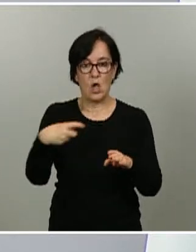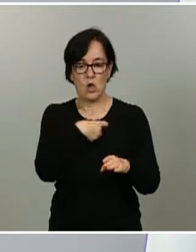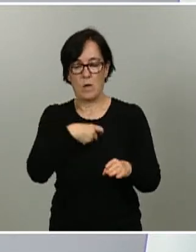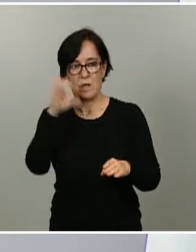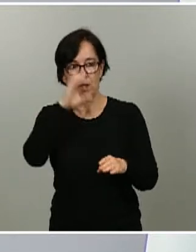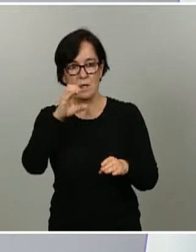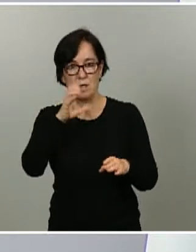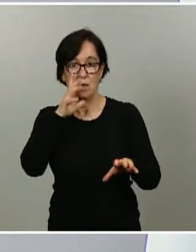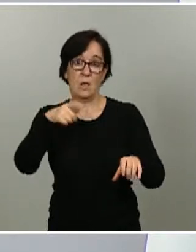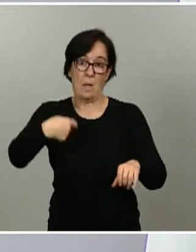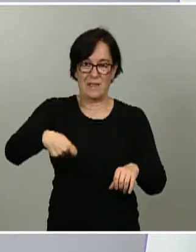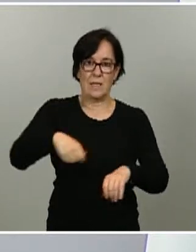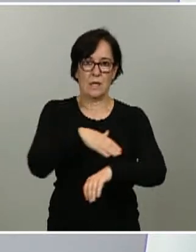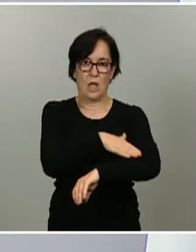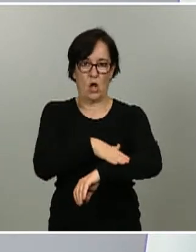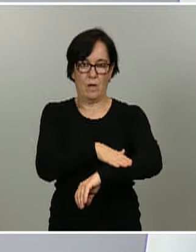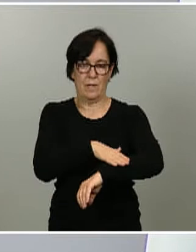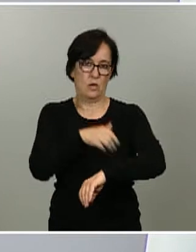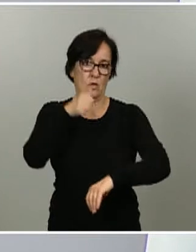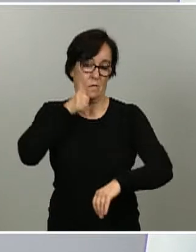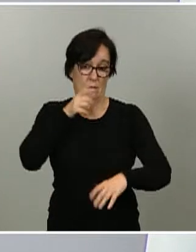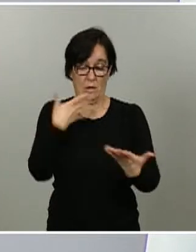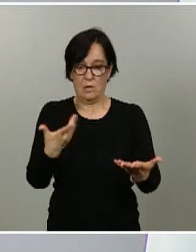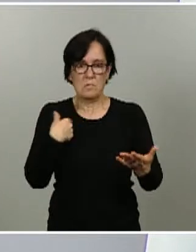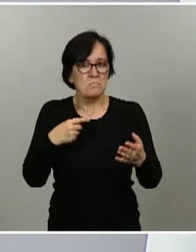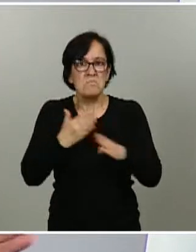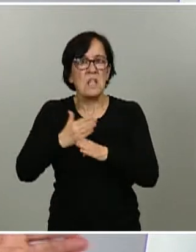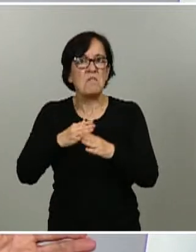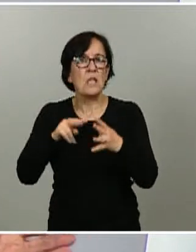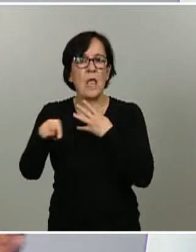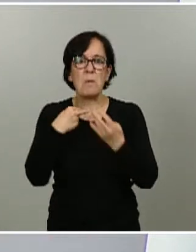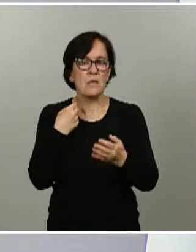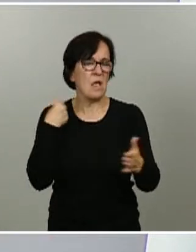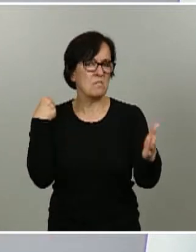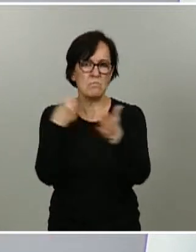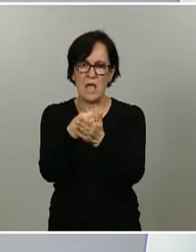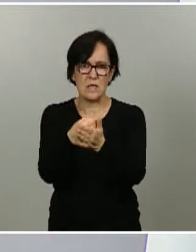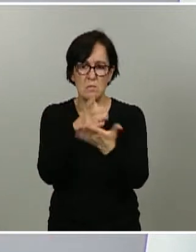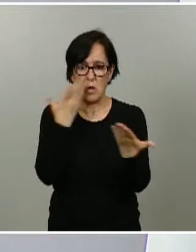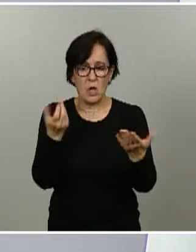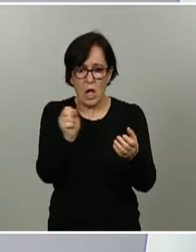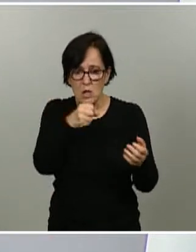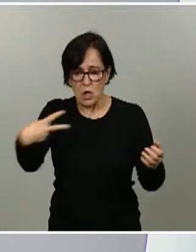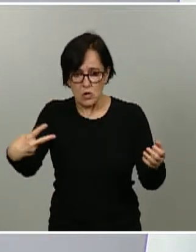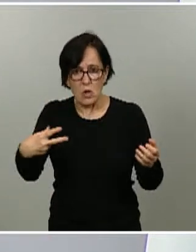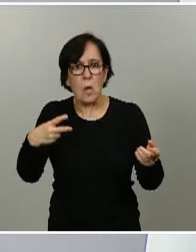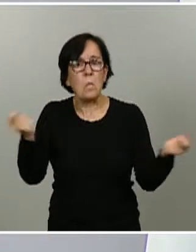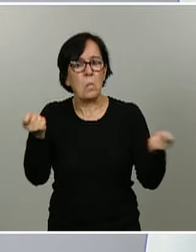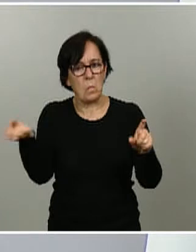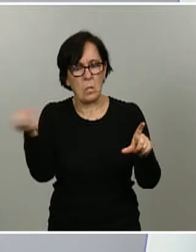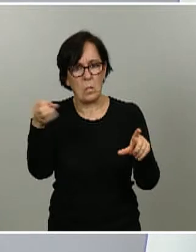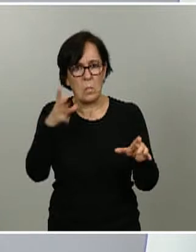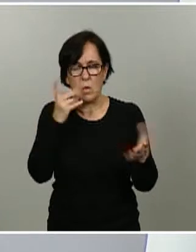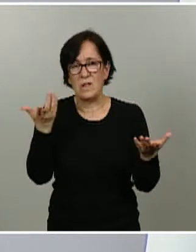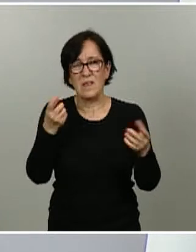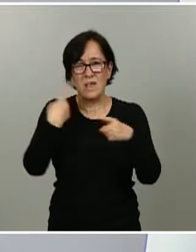presidente del Gobierno. Tanto un nivel de transparencia máximo, evidentemente los resultados del estudio van a ser publicados por los circuitos científicos